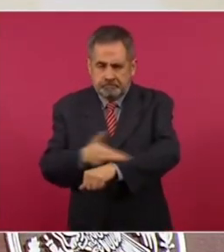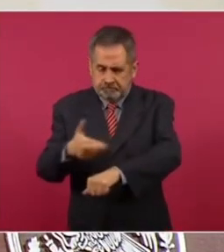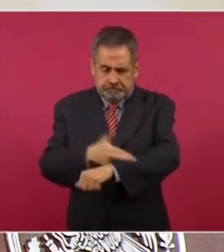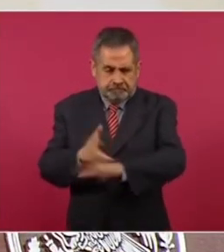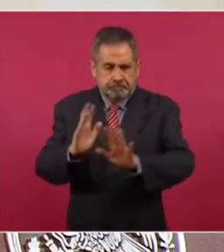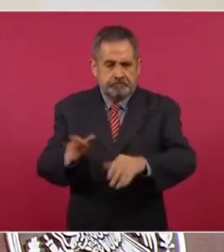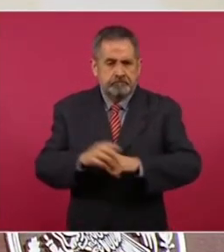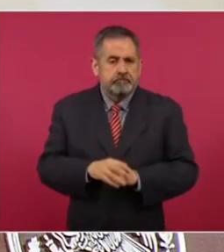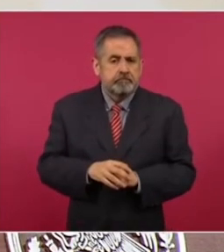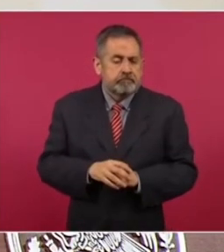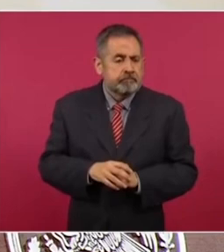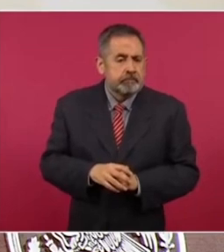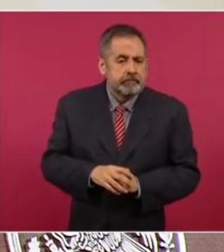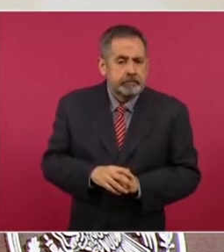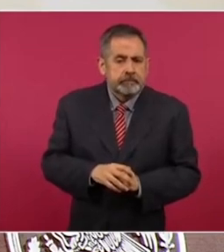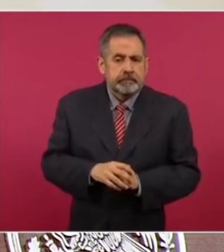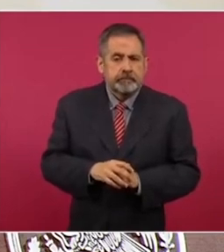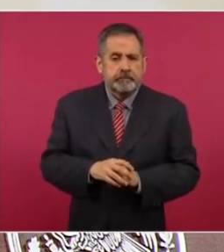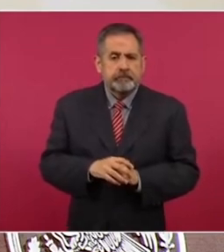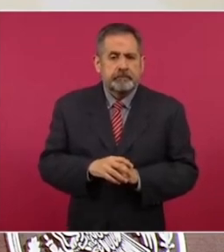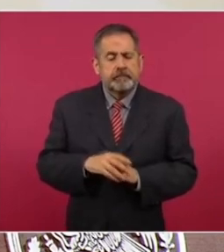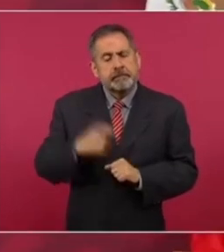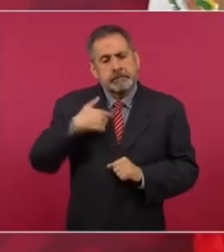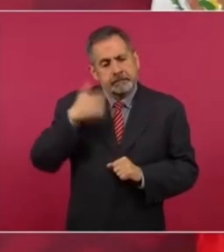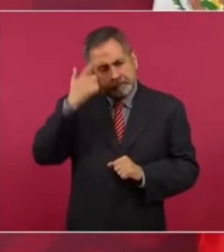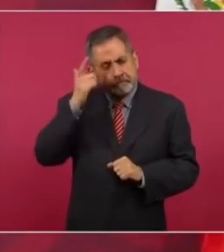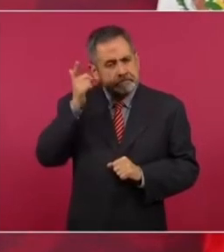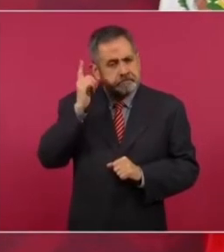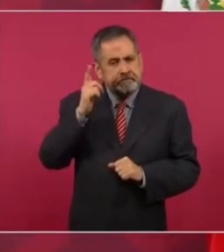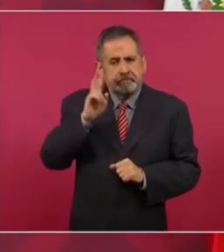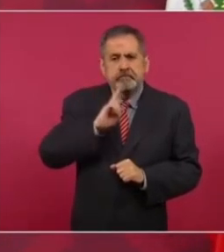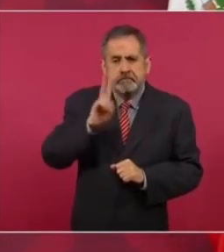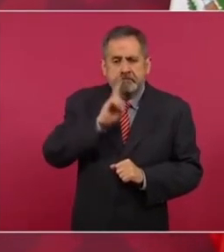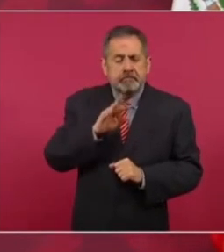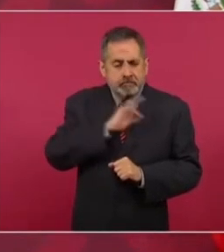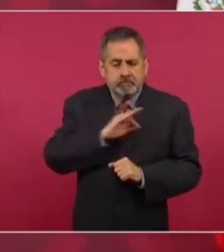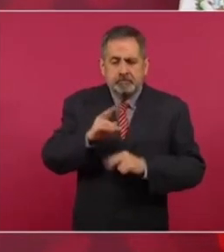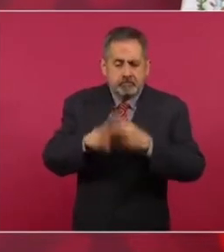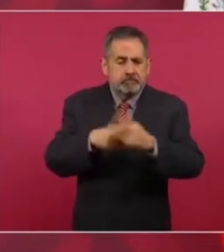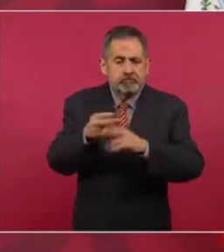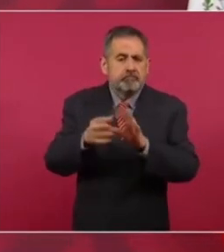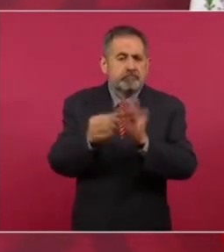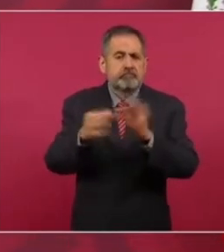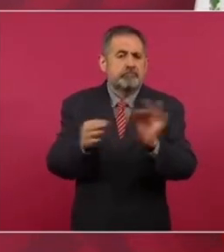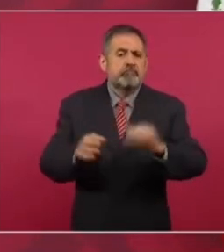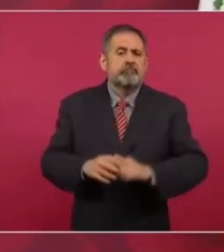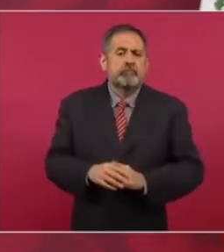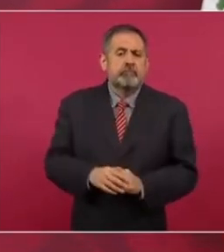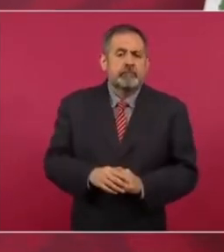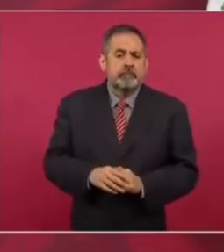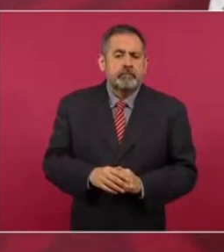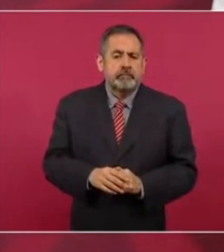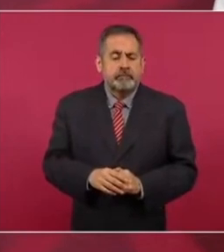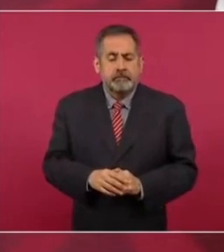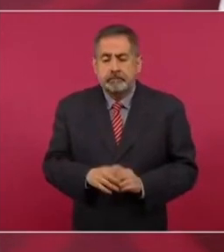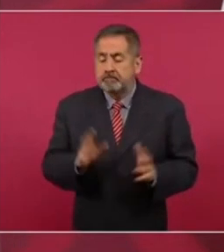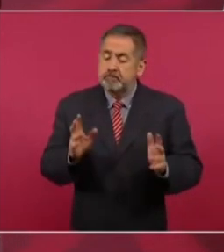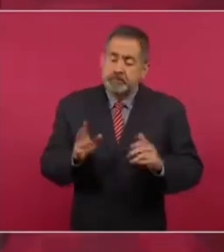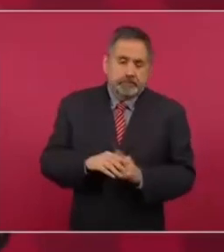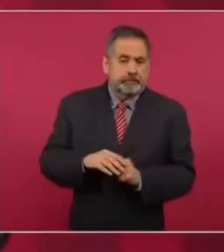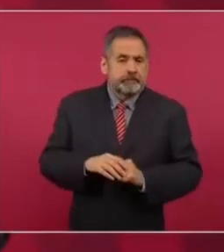medidas y yo espero que eso se atienda siempre hay